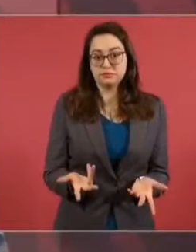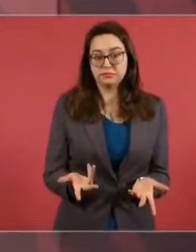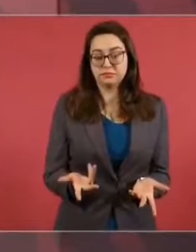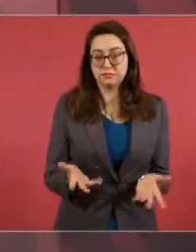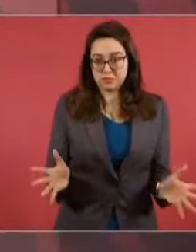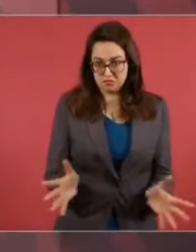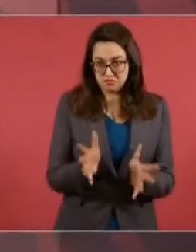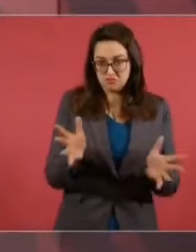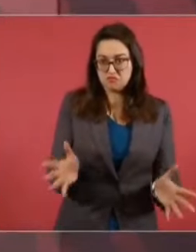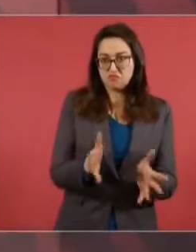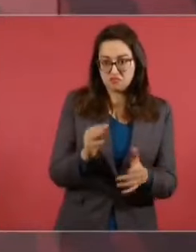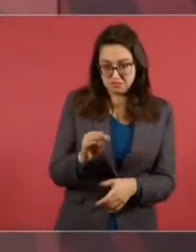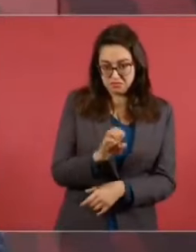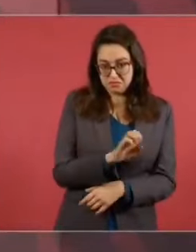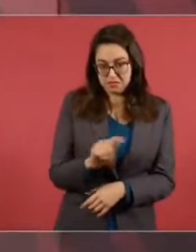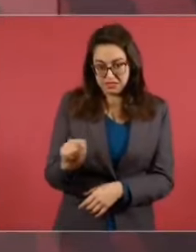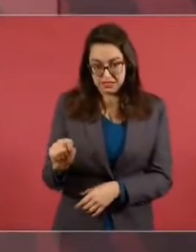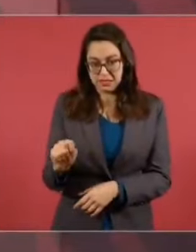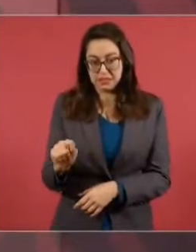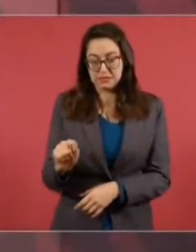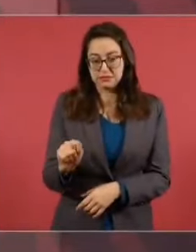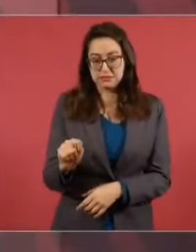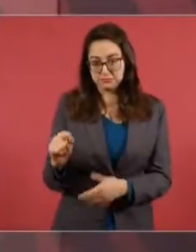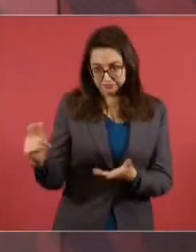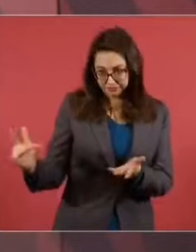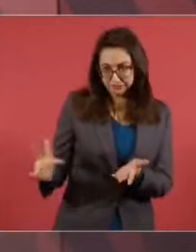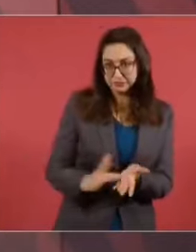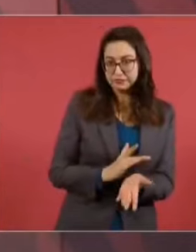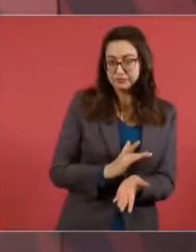y que se sumara